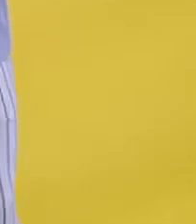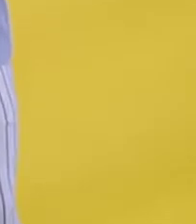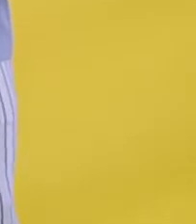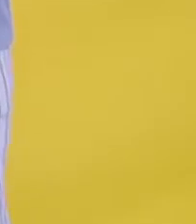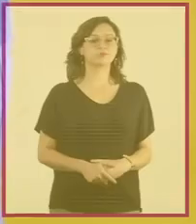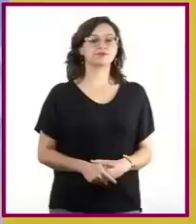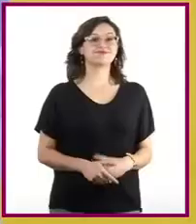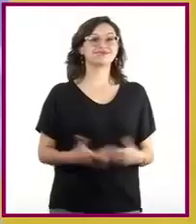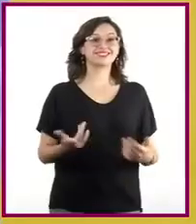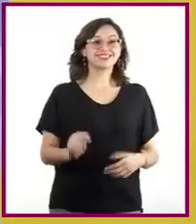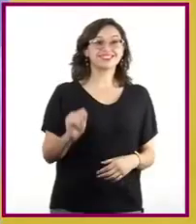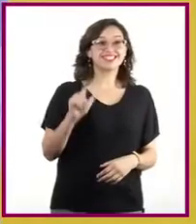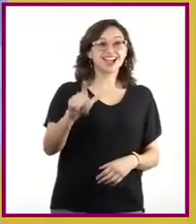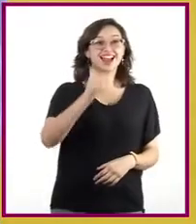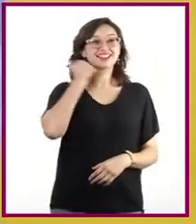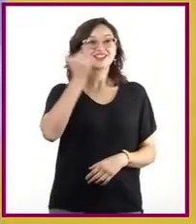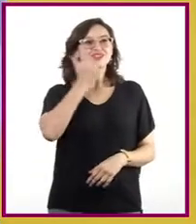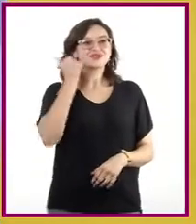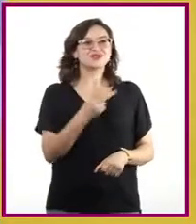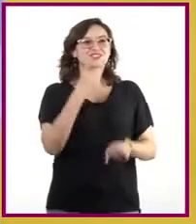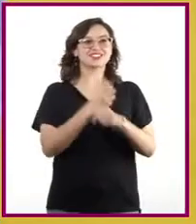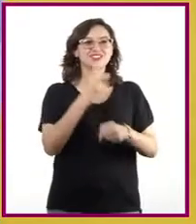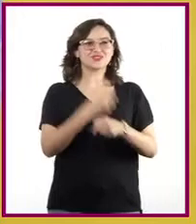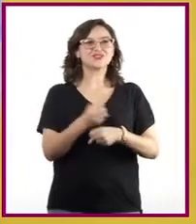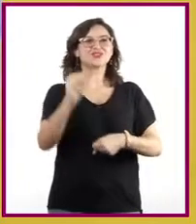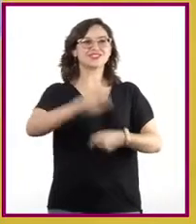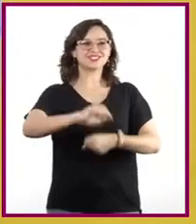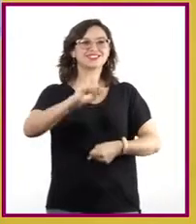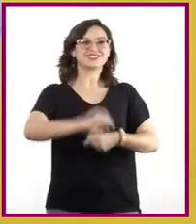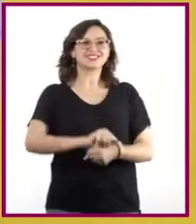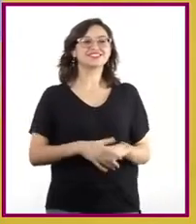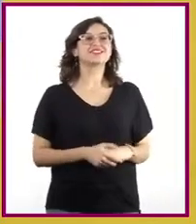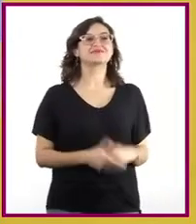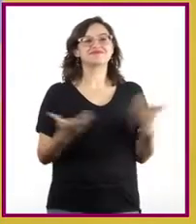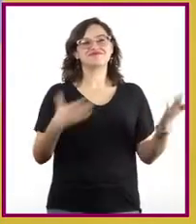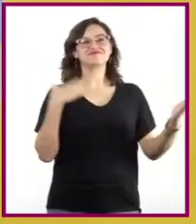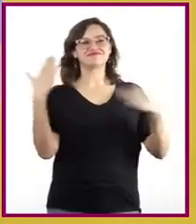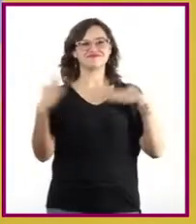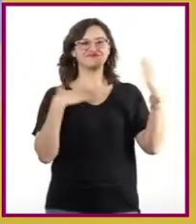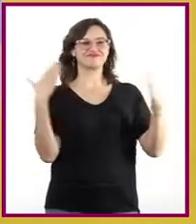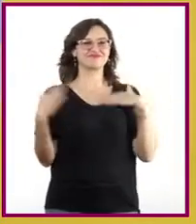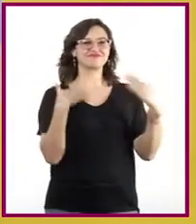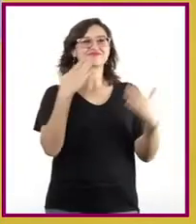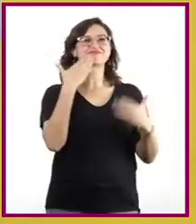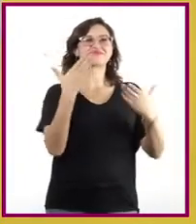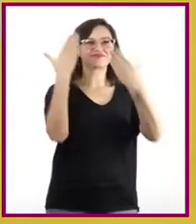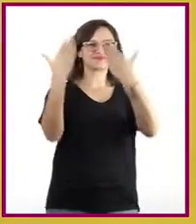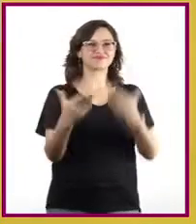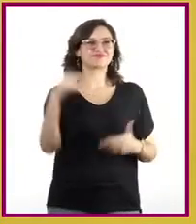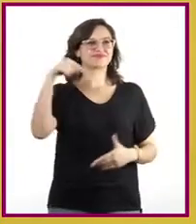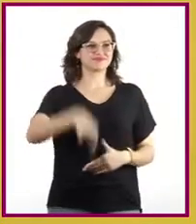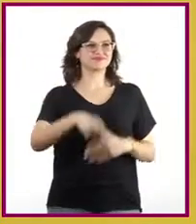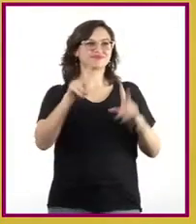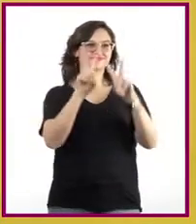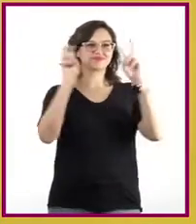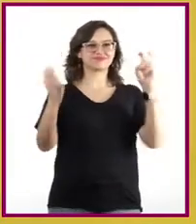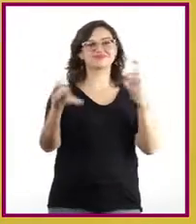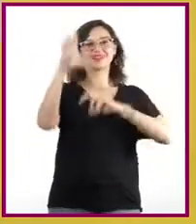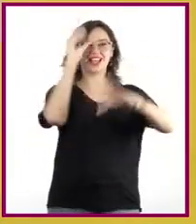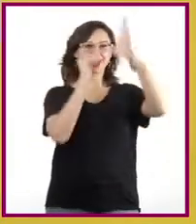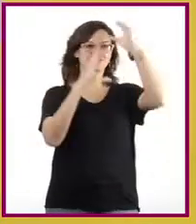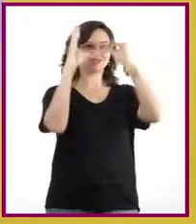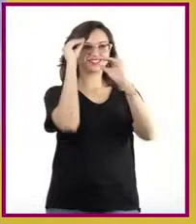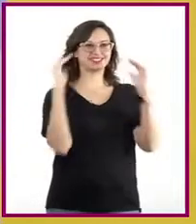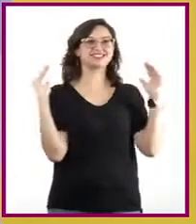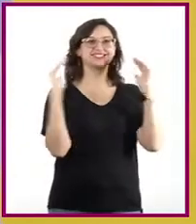¿Qué tal alumnos y alumnos de segundo grado de secundaria? Nos alegra darles la bienvenida a este programa de Aprende